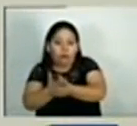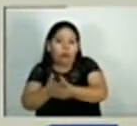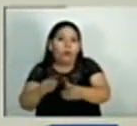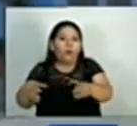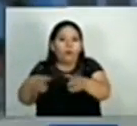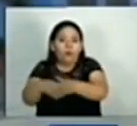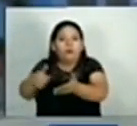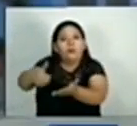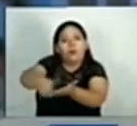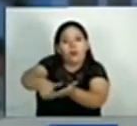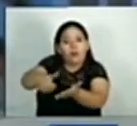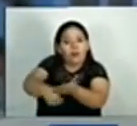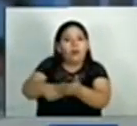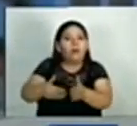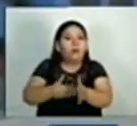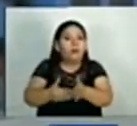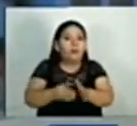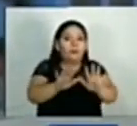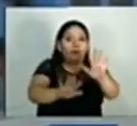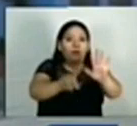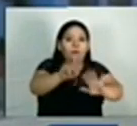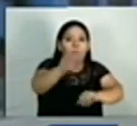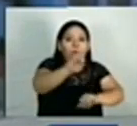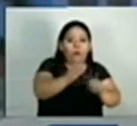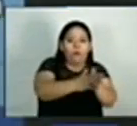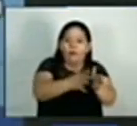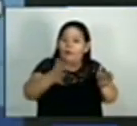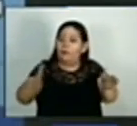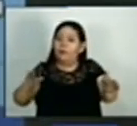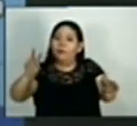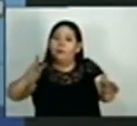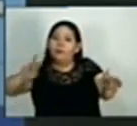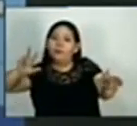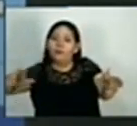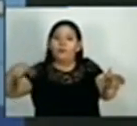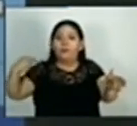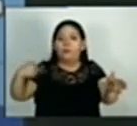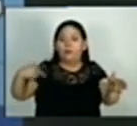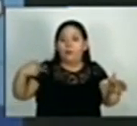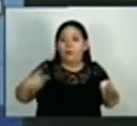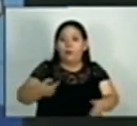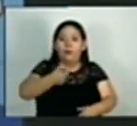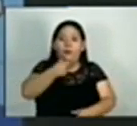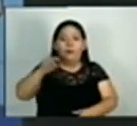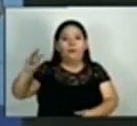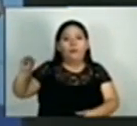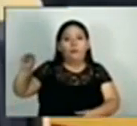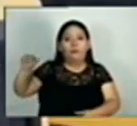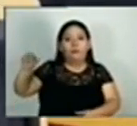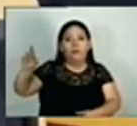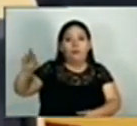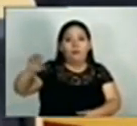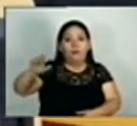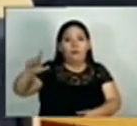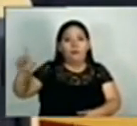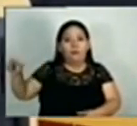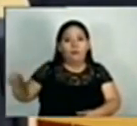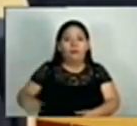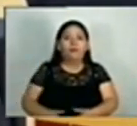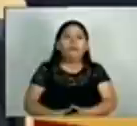consejos municipales inicia el 16 de octubre y finaliza el 23 de noviembre. Este es un informe de Marcela Rivera.